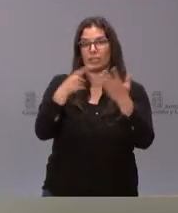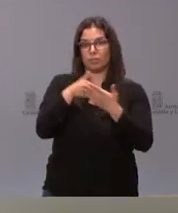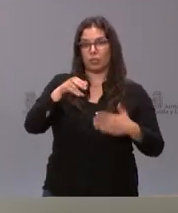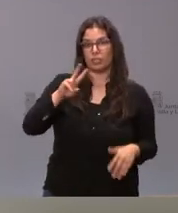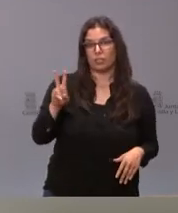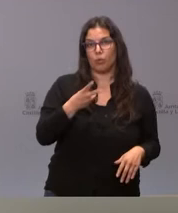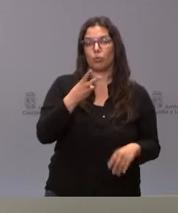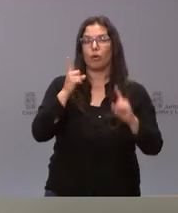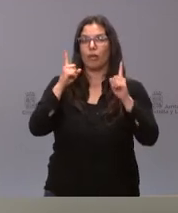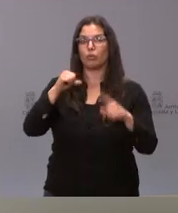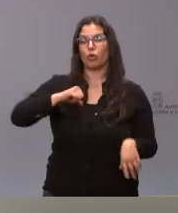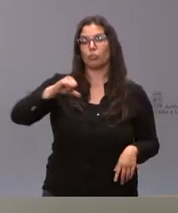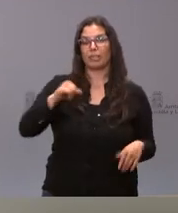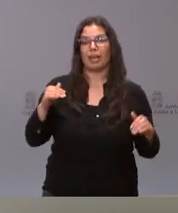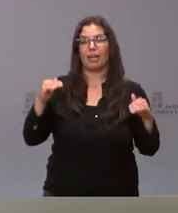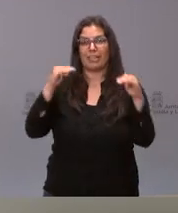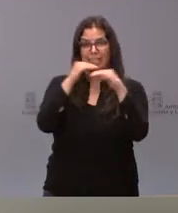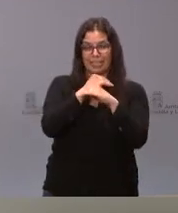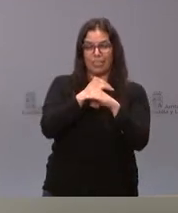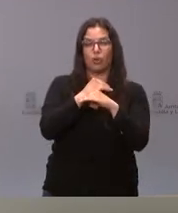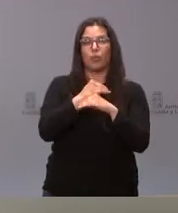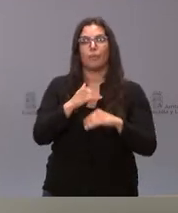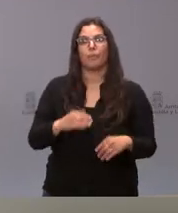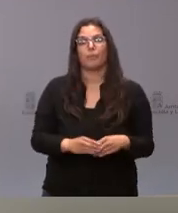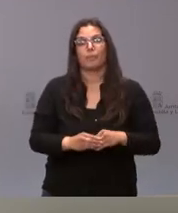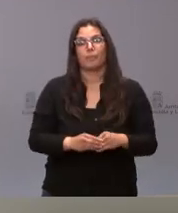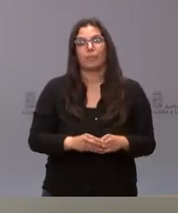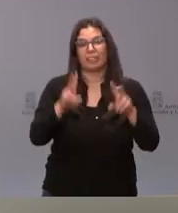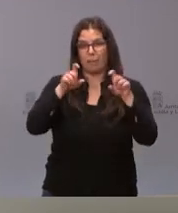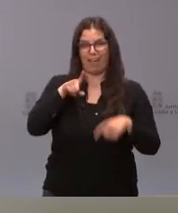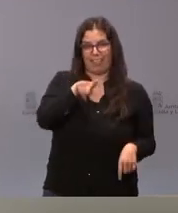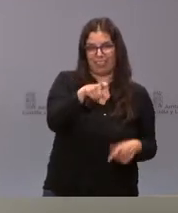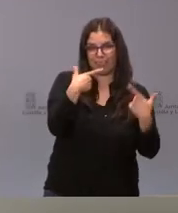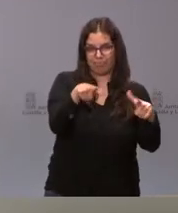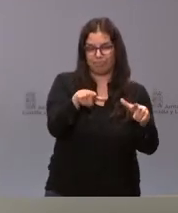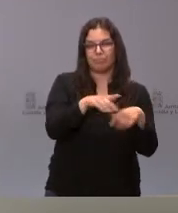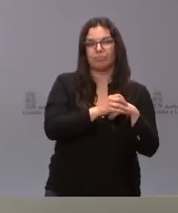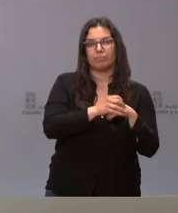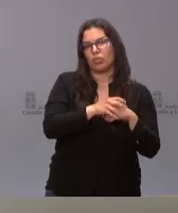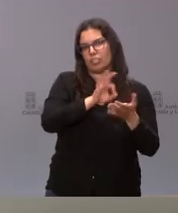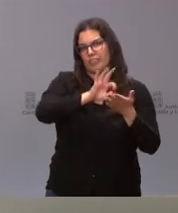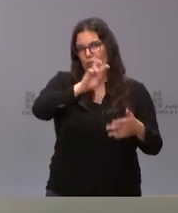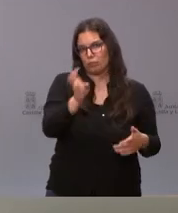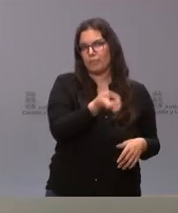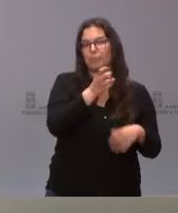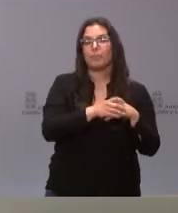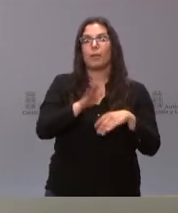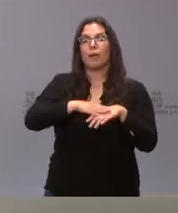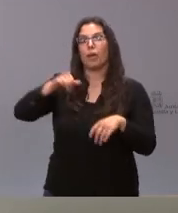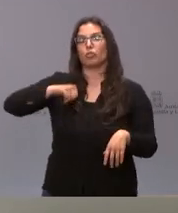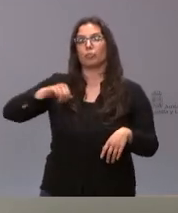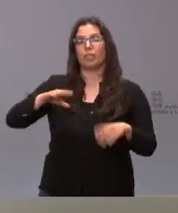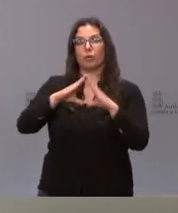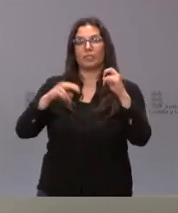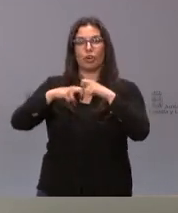en el caso del Hospital Clínico Universitario Valladolid, en materia oncológica y de otro tipo de servicios. Para el Hospital Universitario